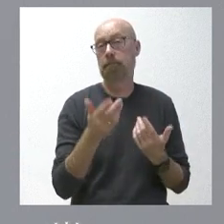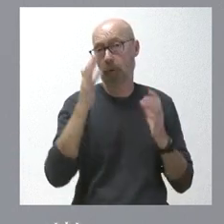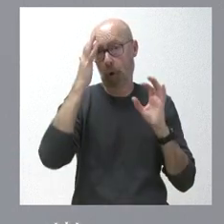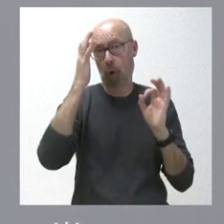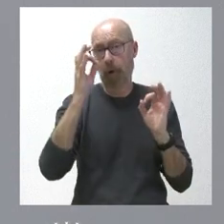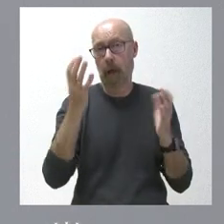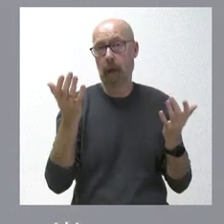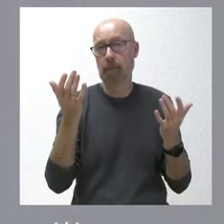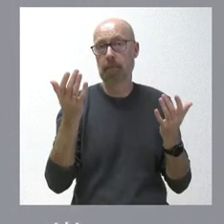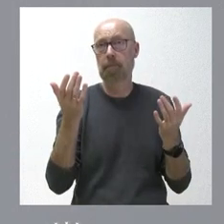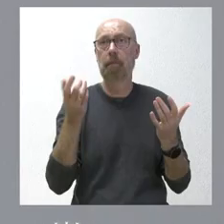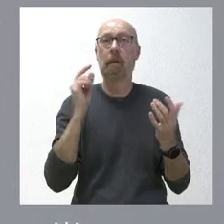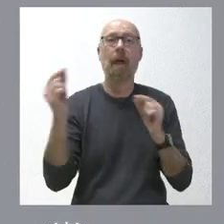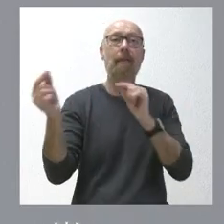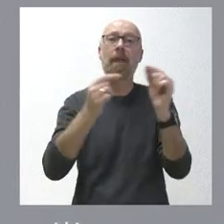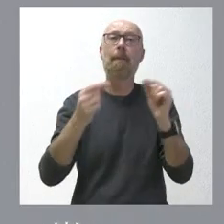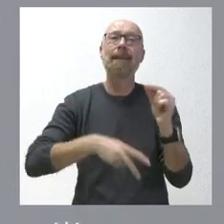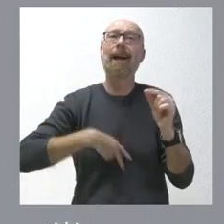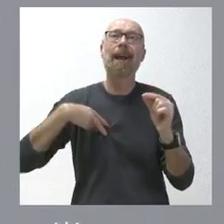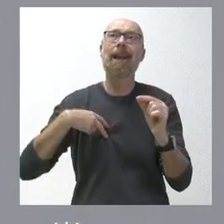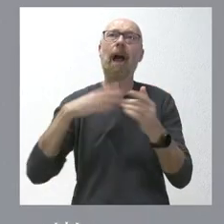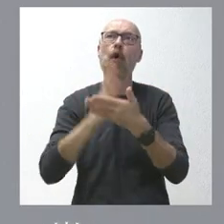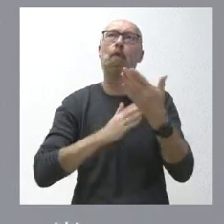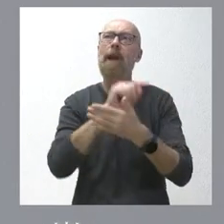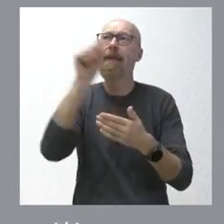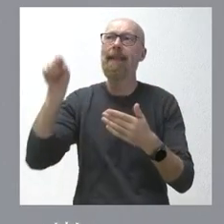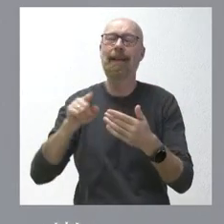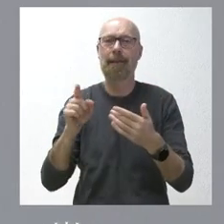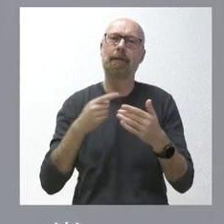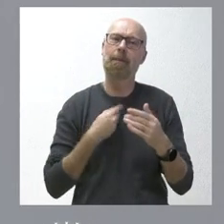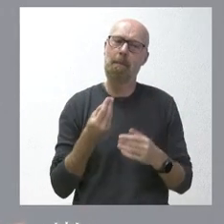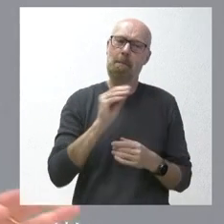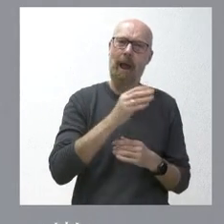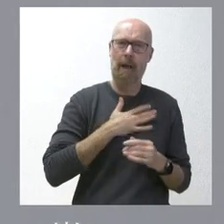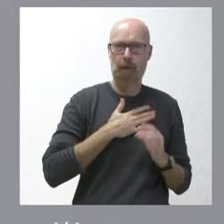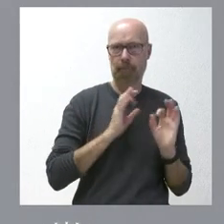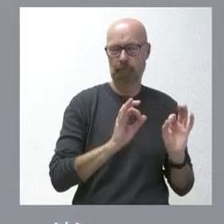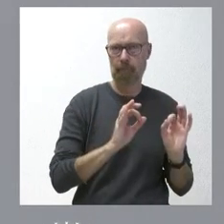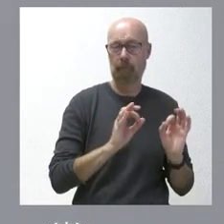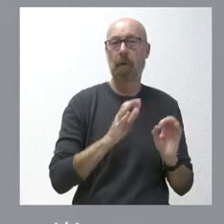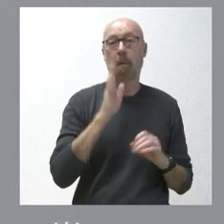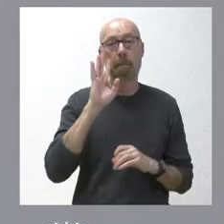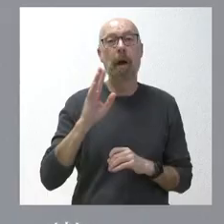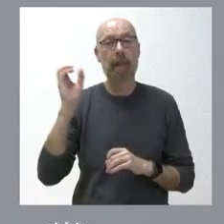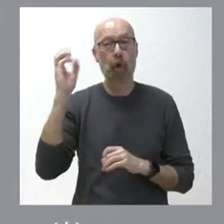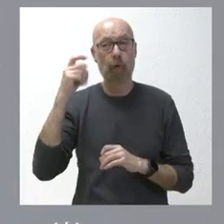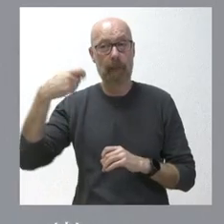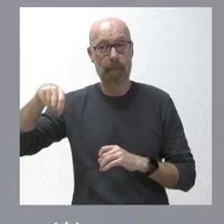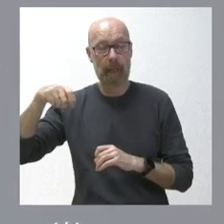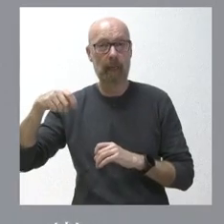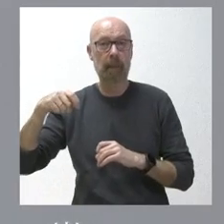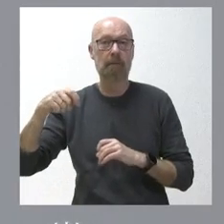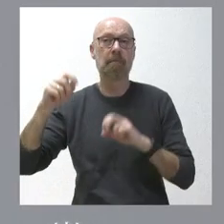va más allá del debate general entre todas las comunidades autónomas. Parece evidente que en la conferencia de presidente llevemos